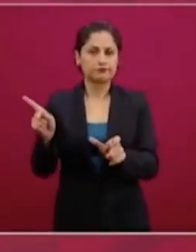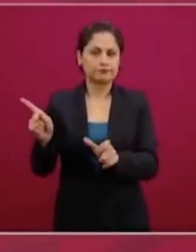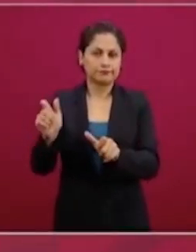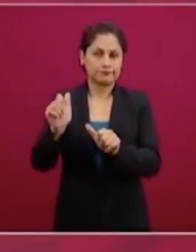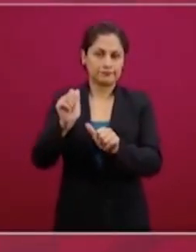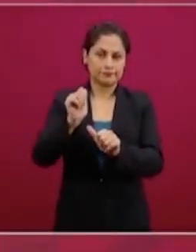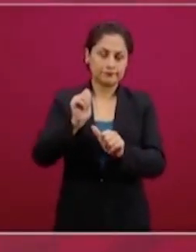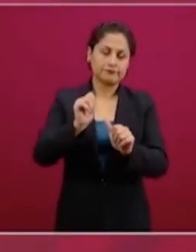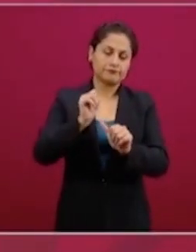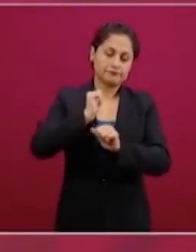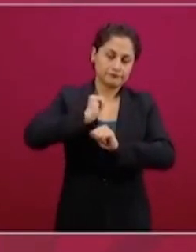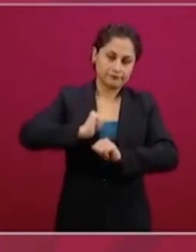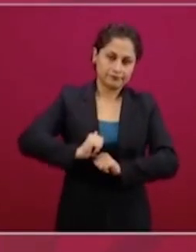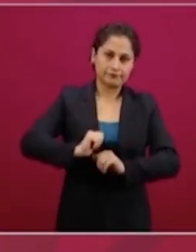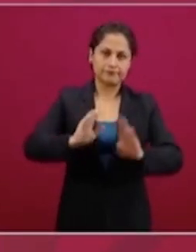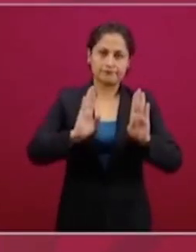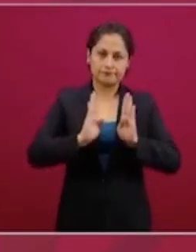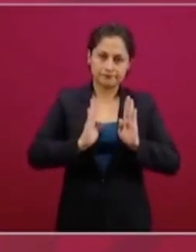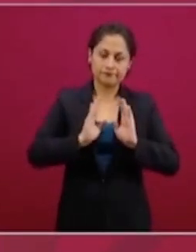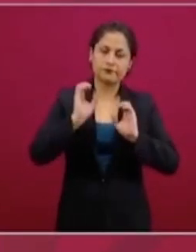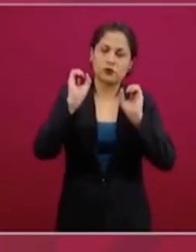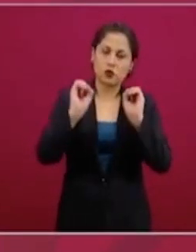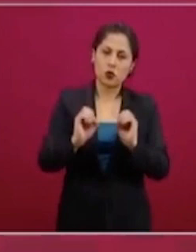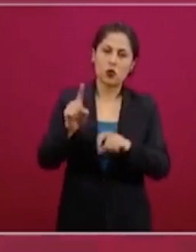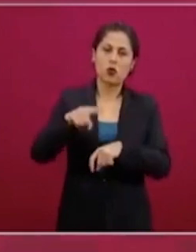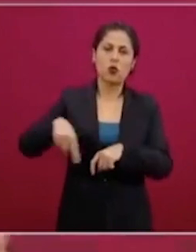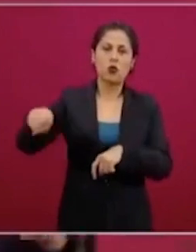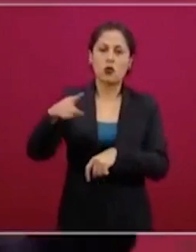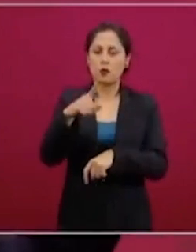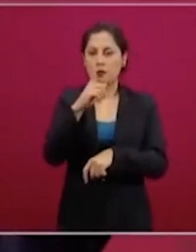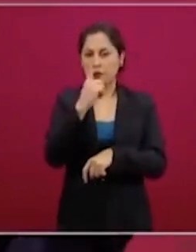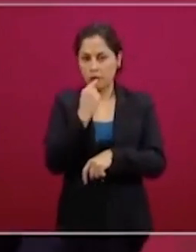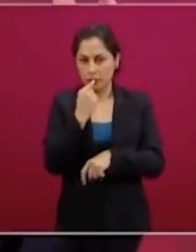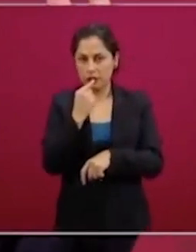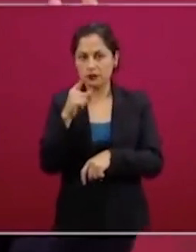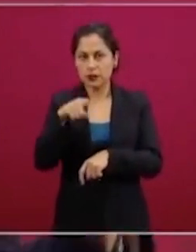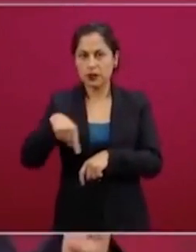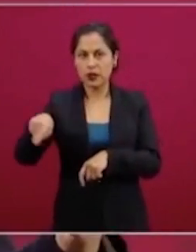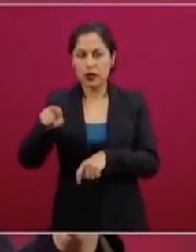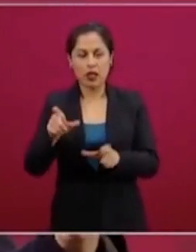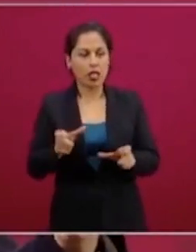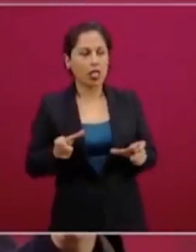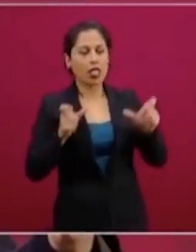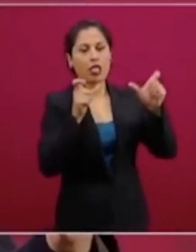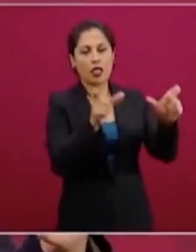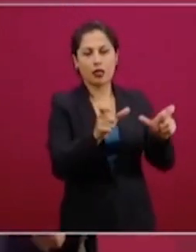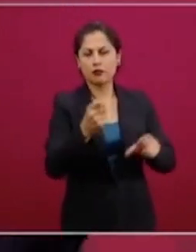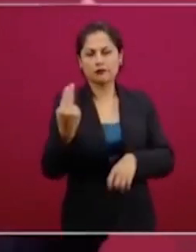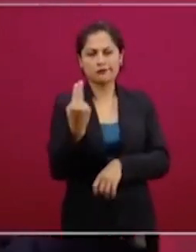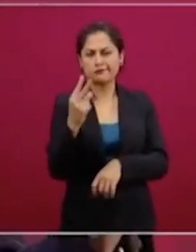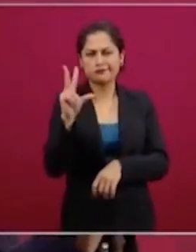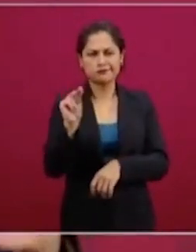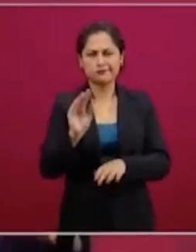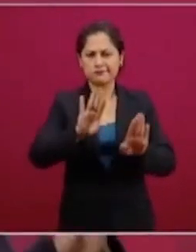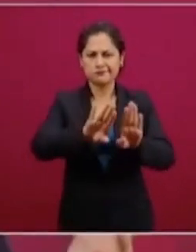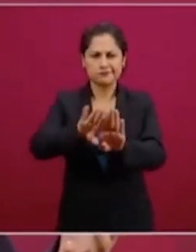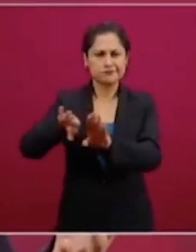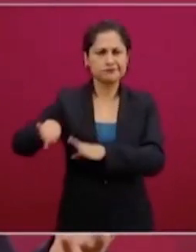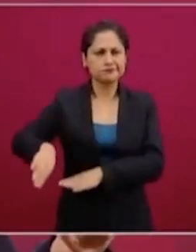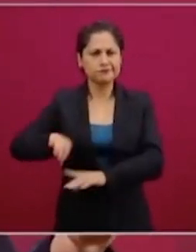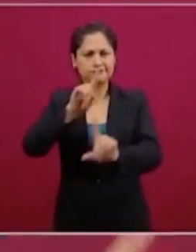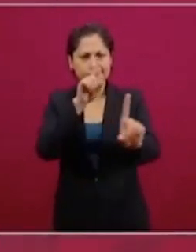el ciudadano, la ciudadana, sino hacia el elemento de carácter